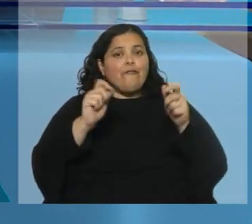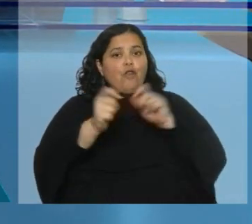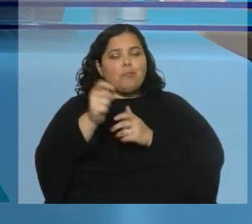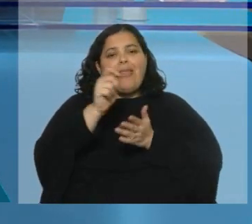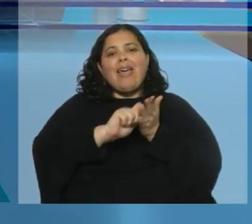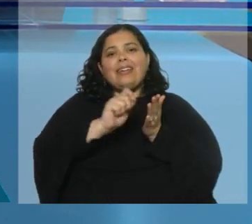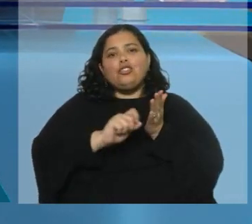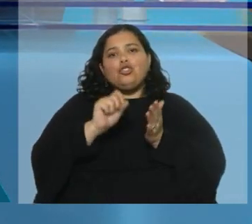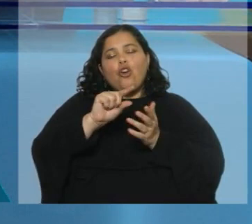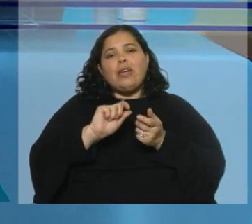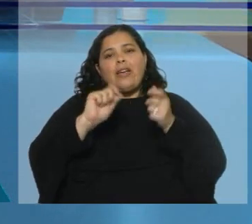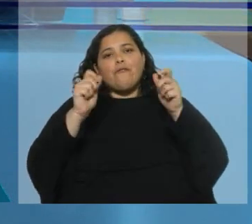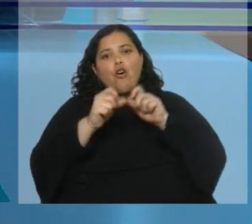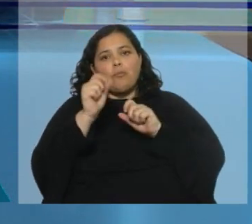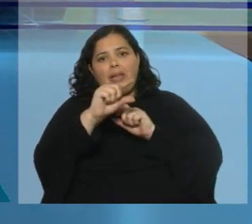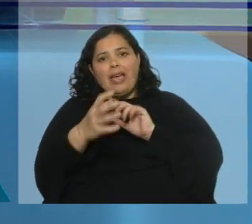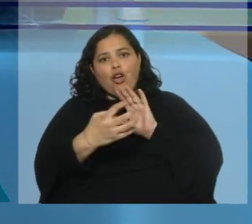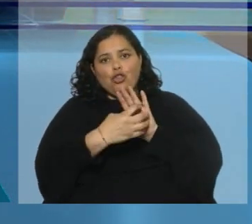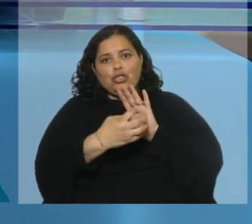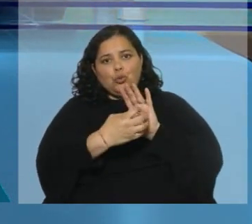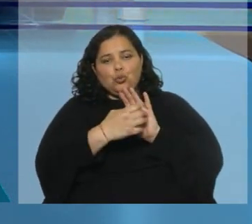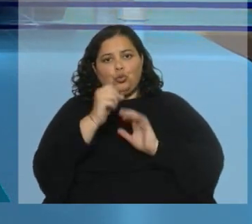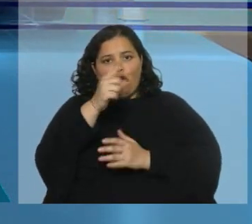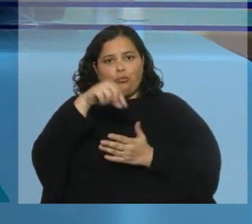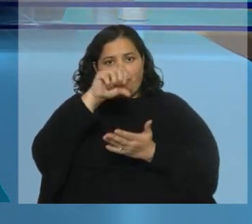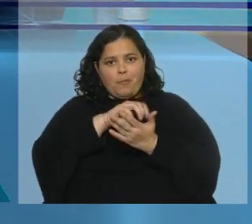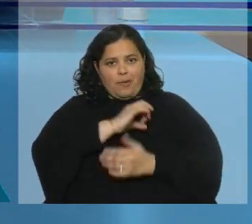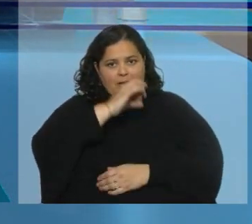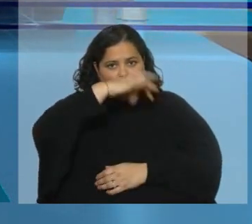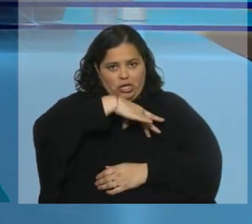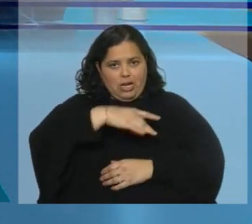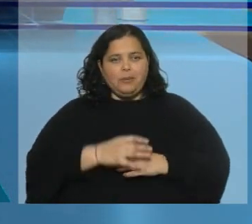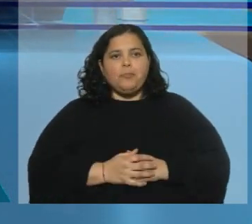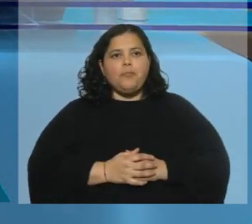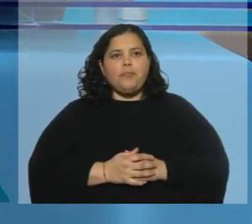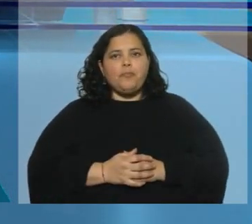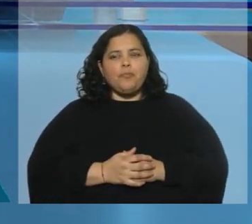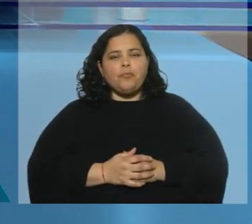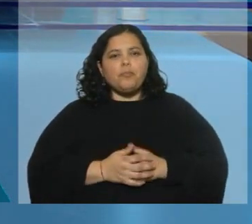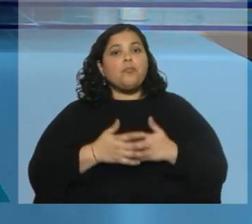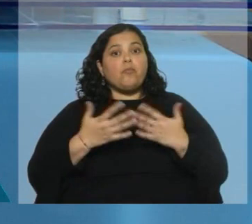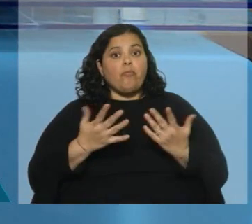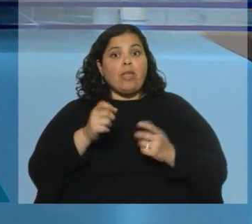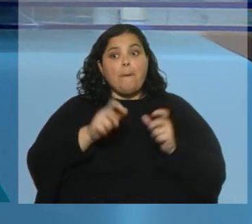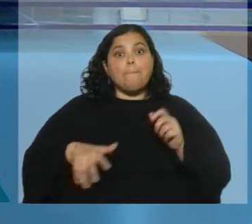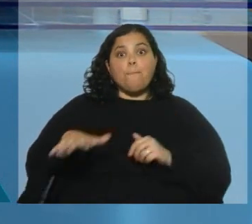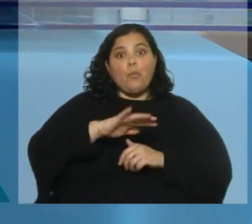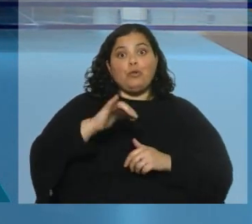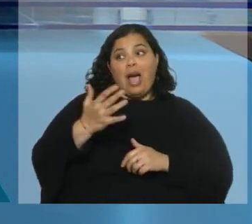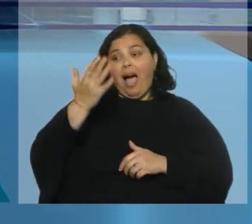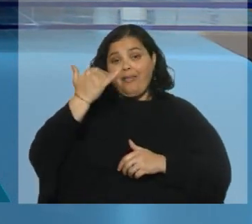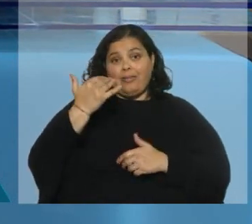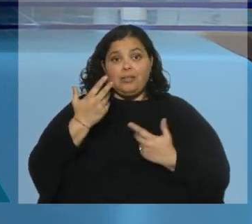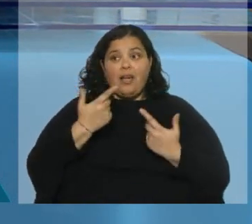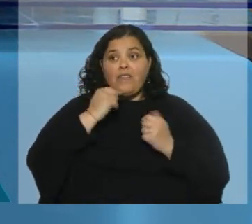de Constitución en Chile, un pueblo que se había manifestado 80% a